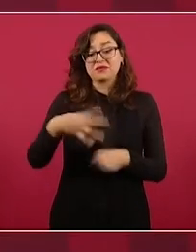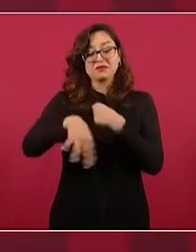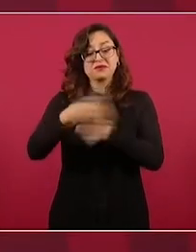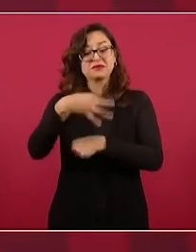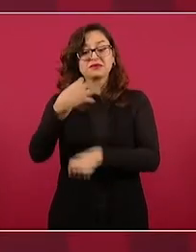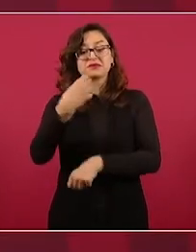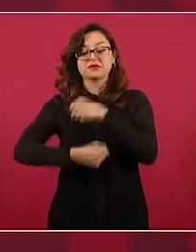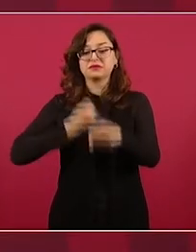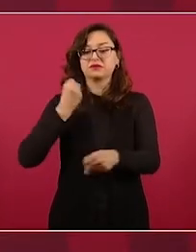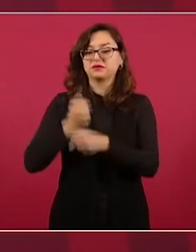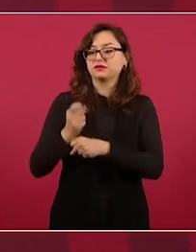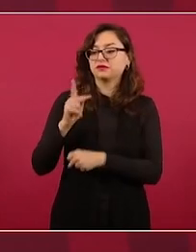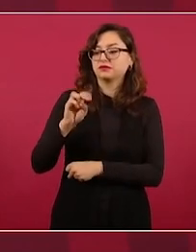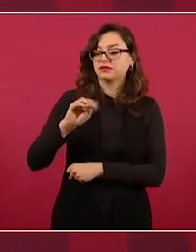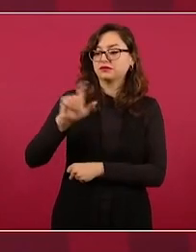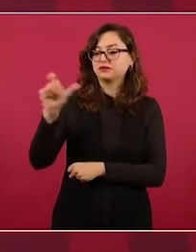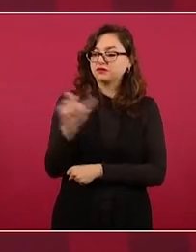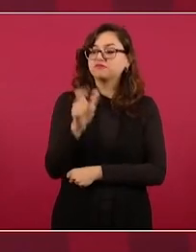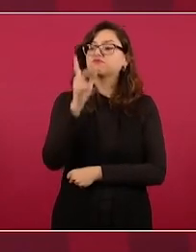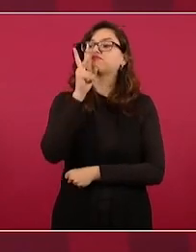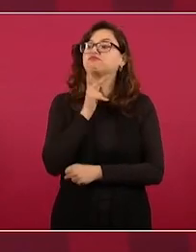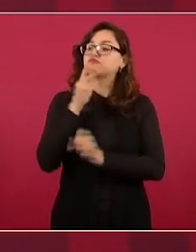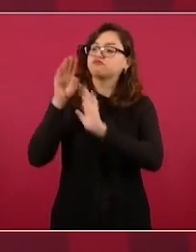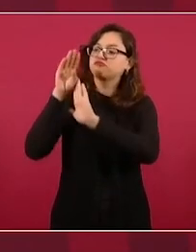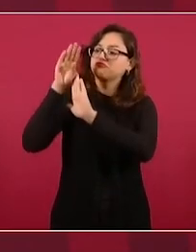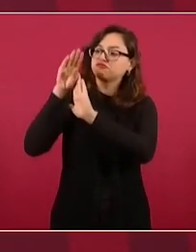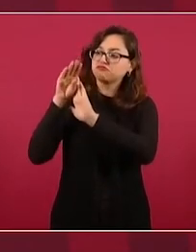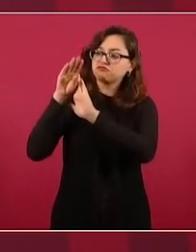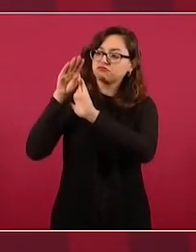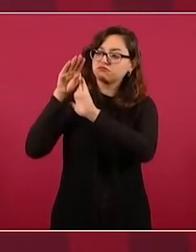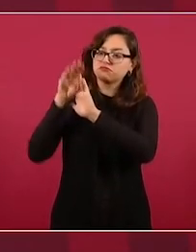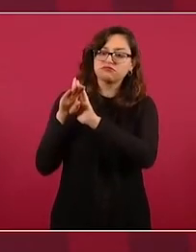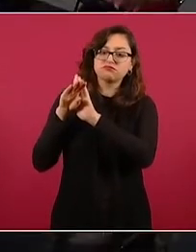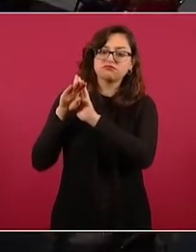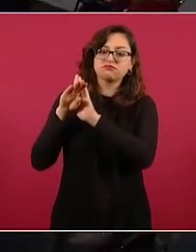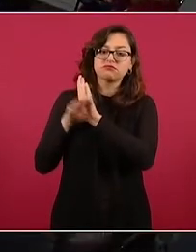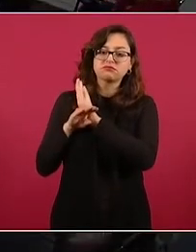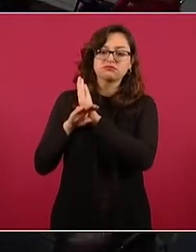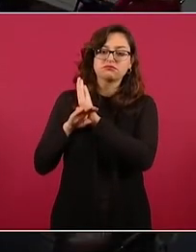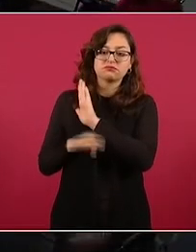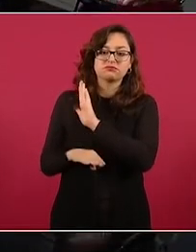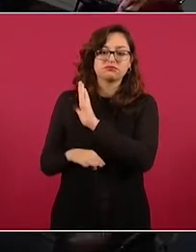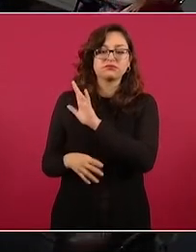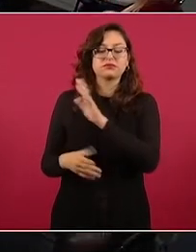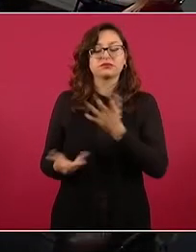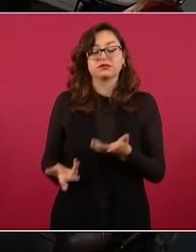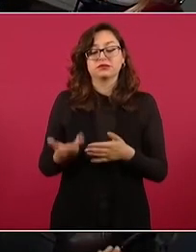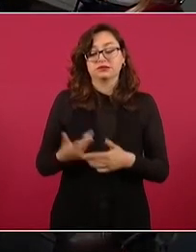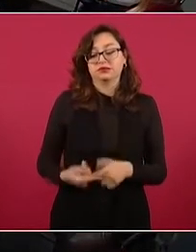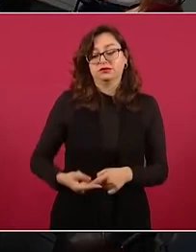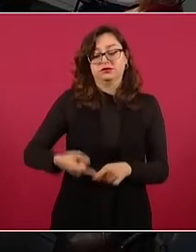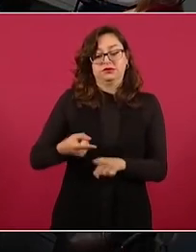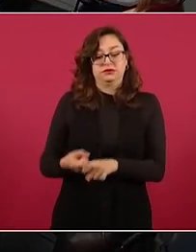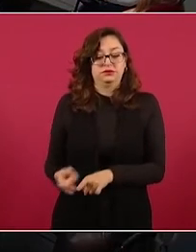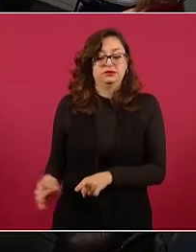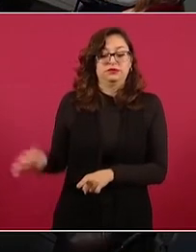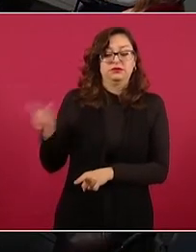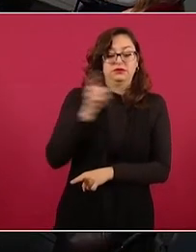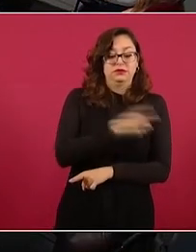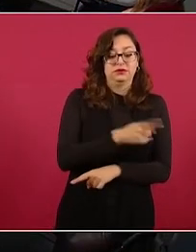de tres millones cuatrocientos mil barriles